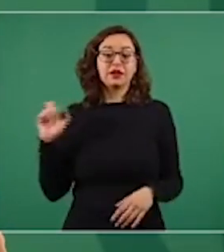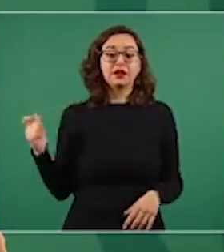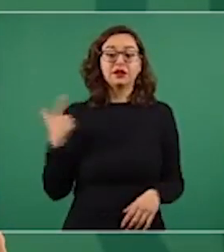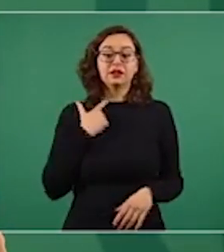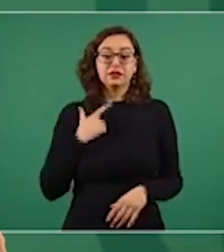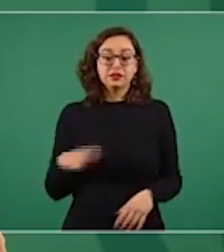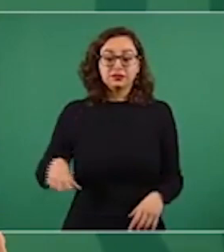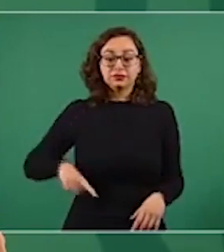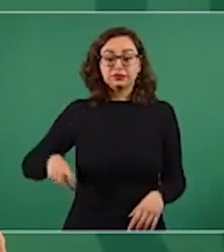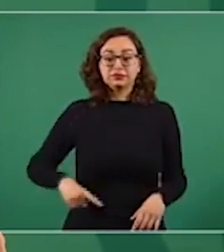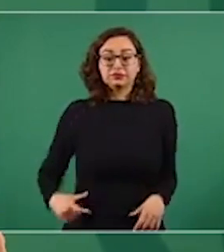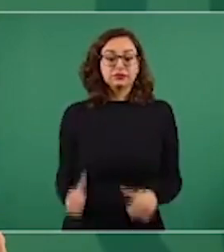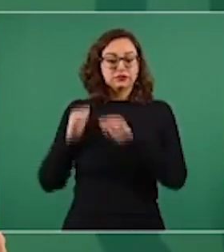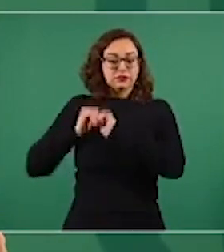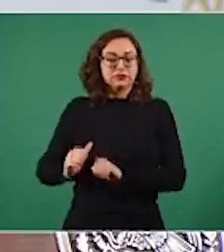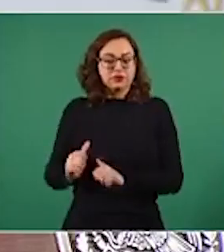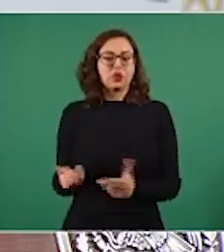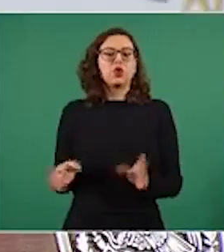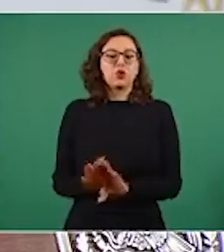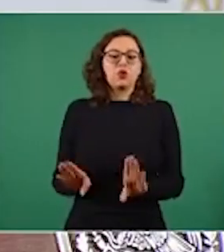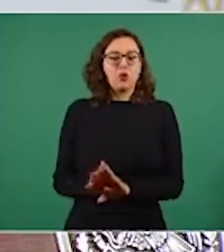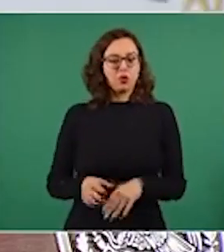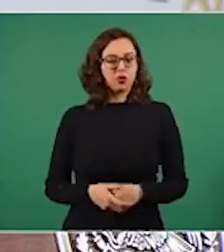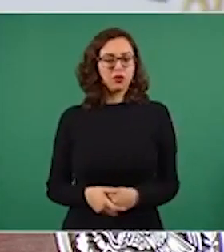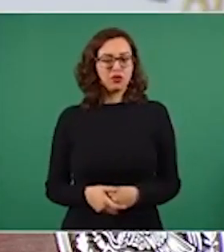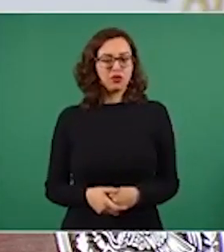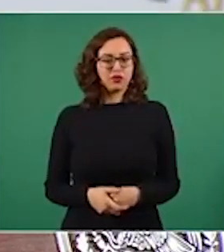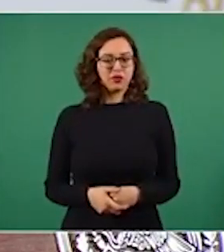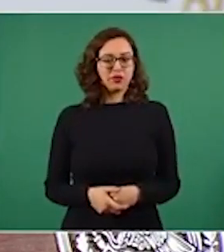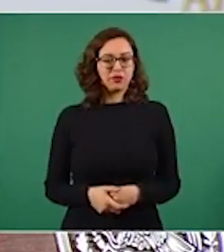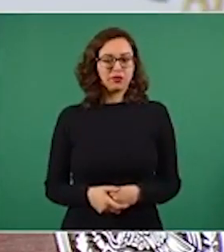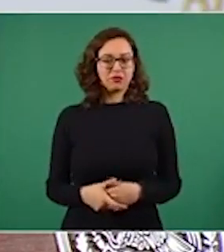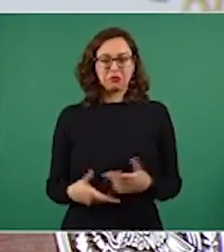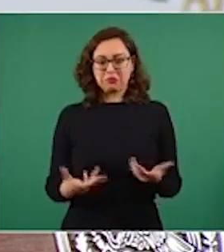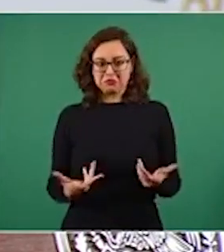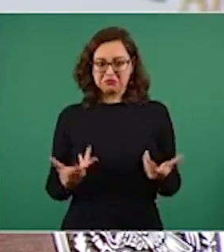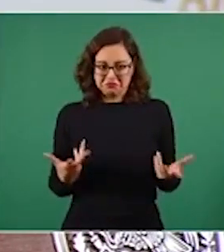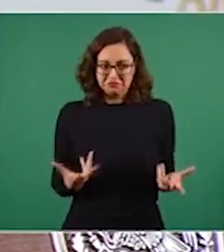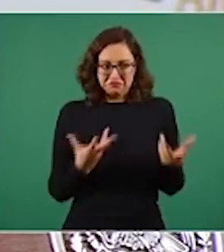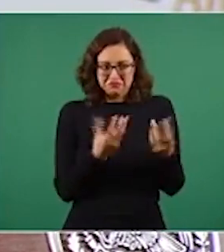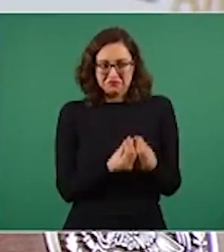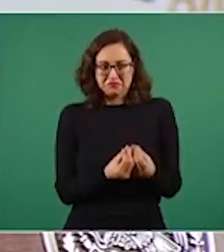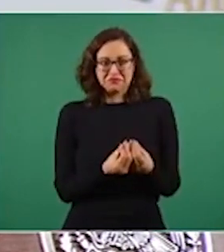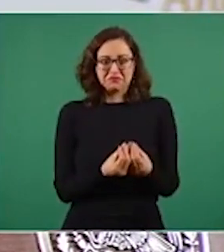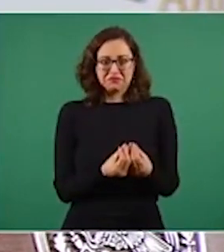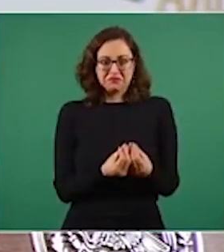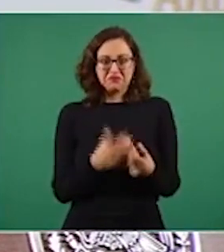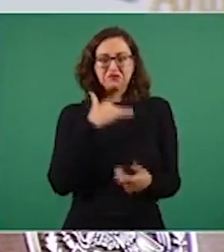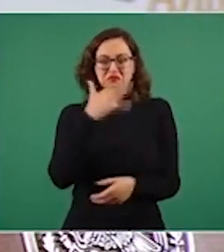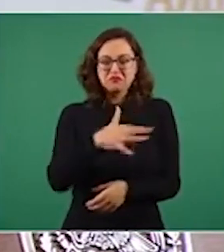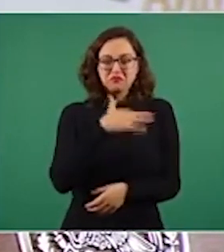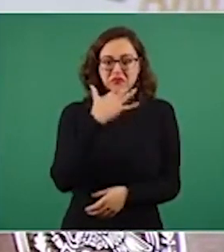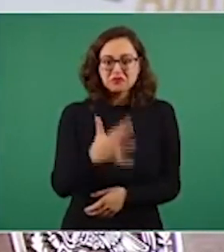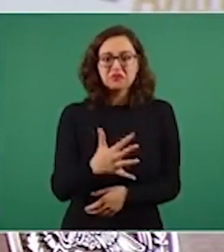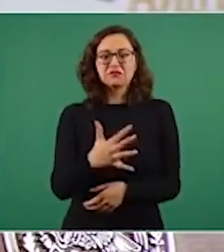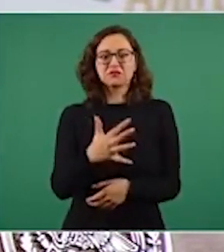autoridades era precisamente el de la corrupción